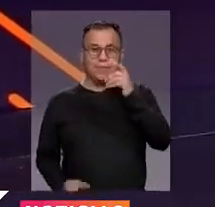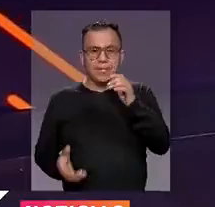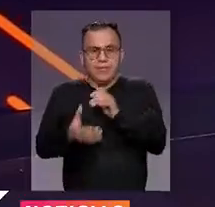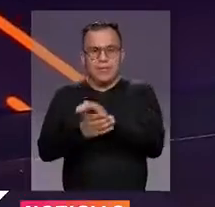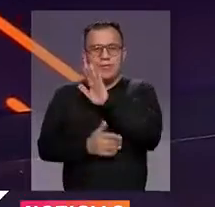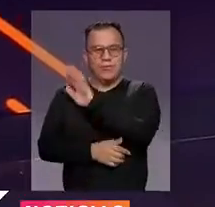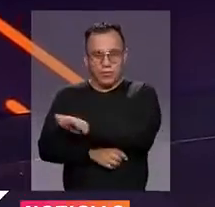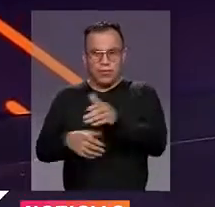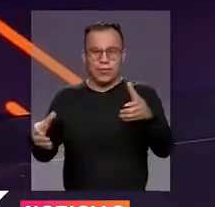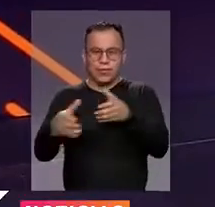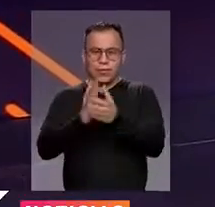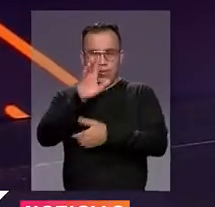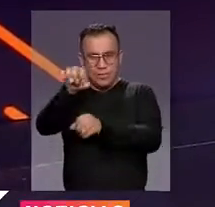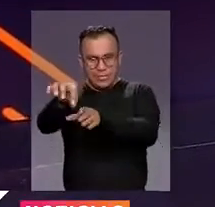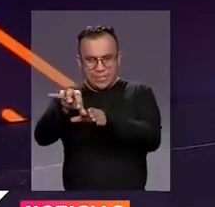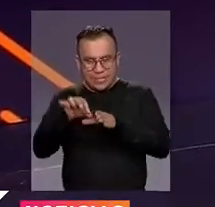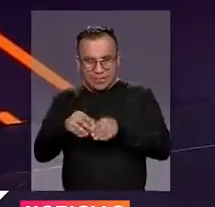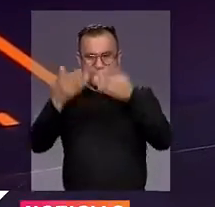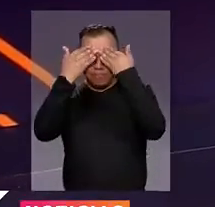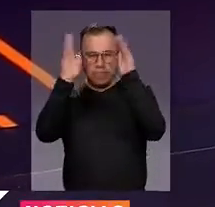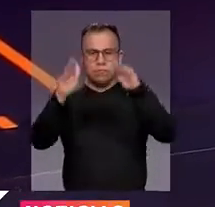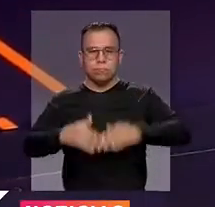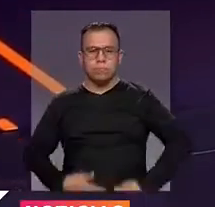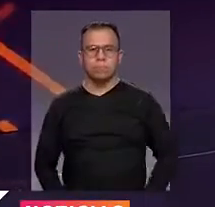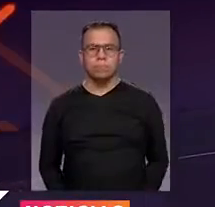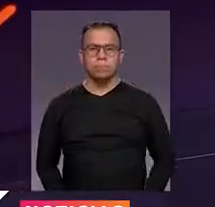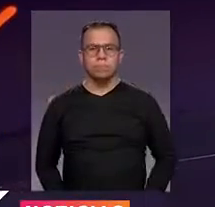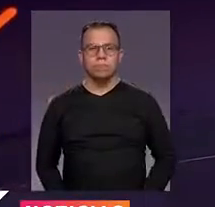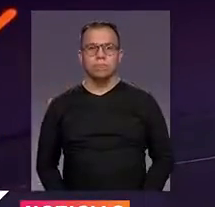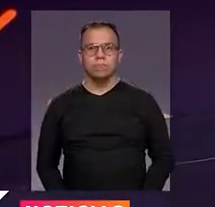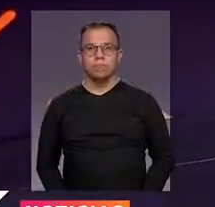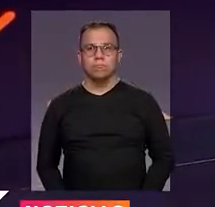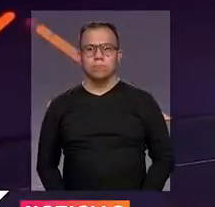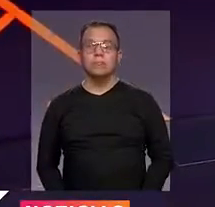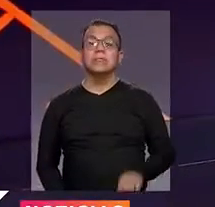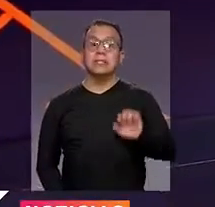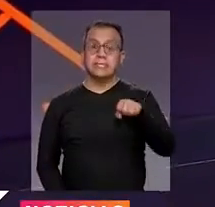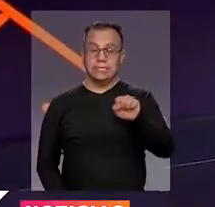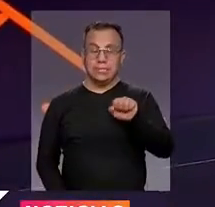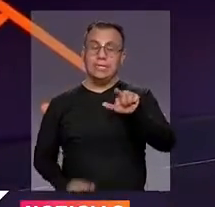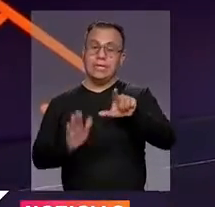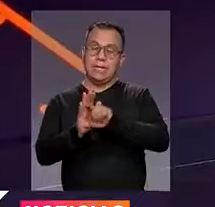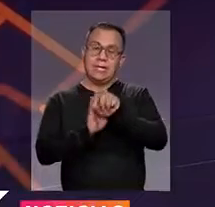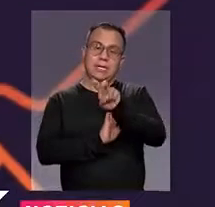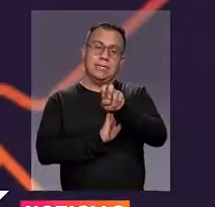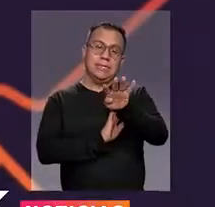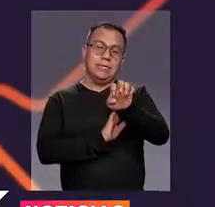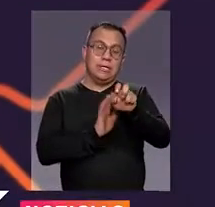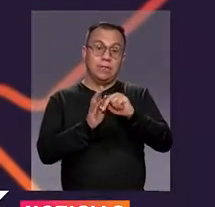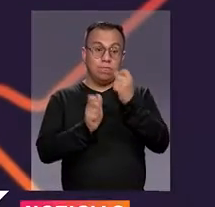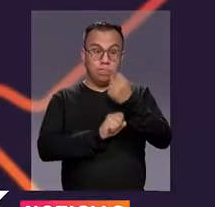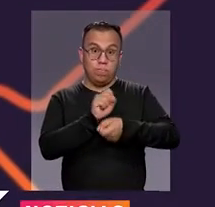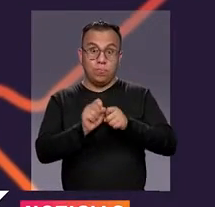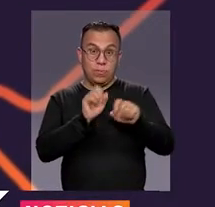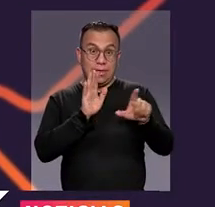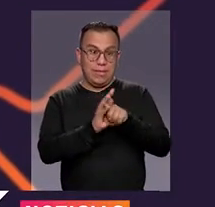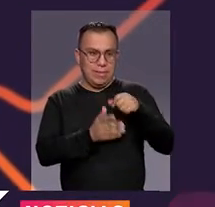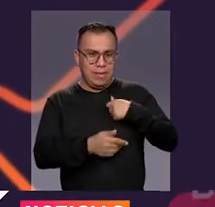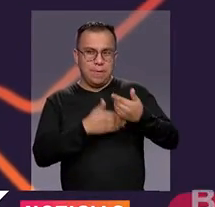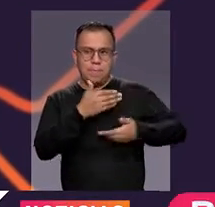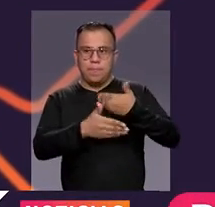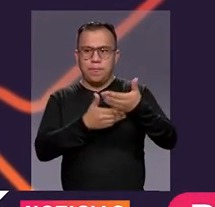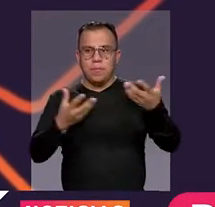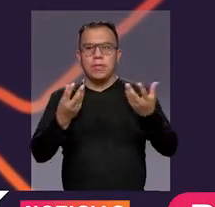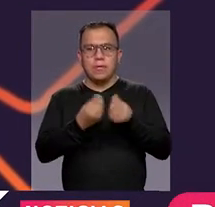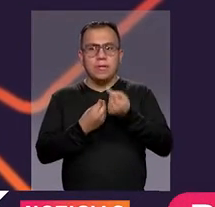por parte del Semillero de Democracia. Sí, la ley 1475 del 2011, denominada la ley de partidos,